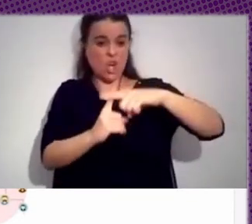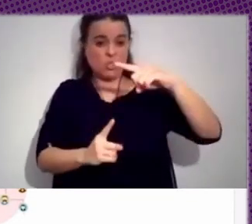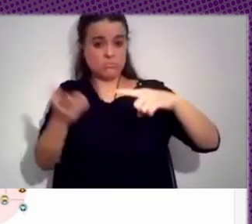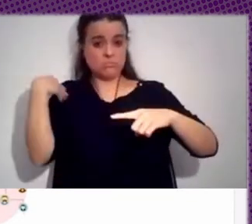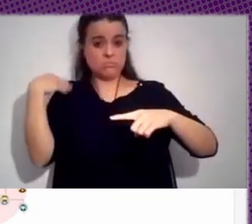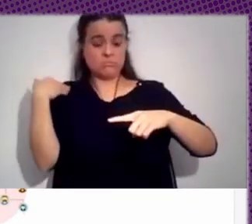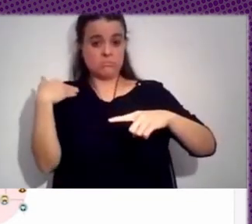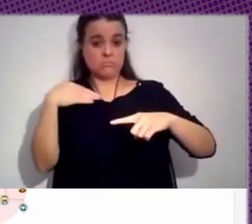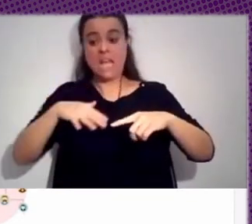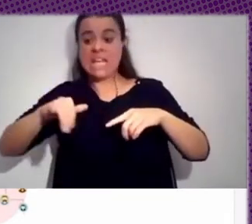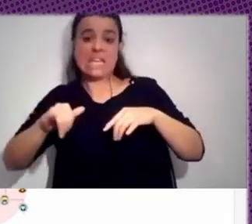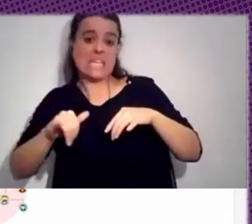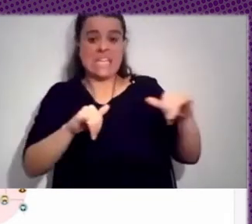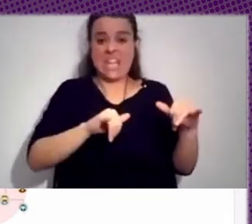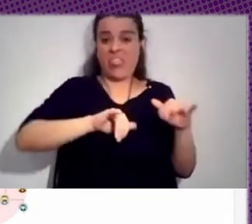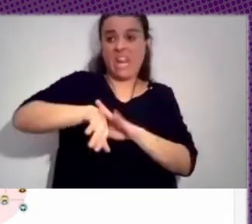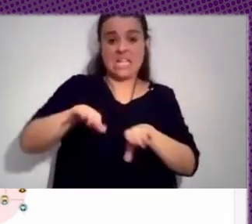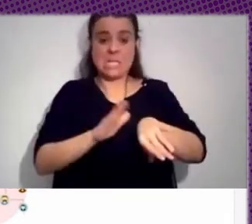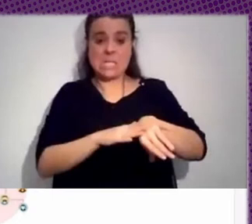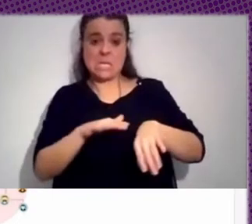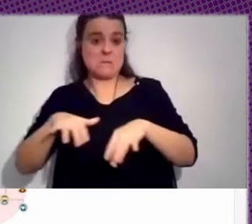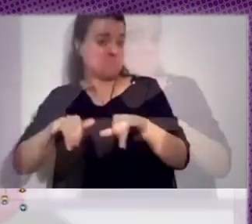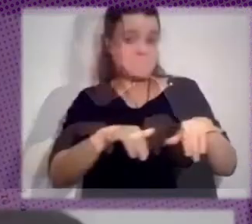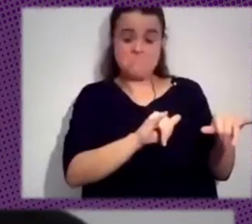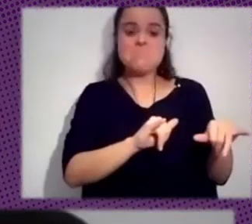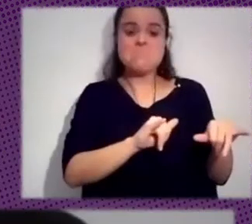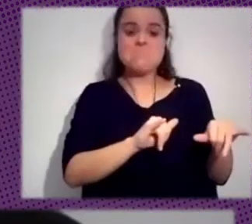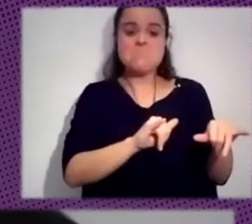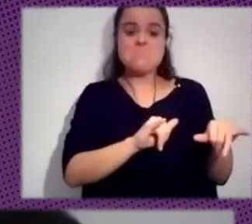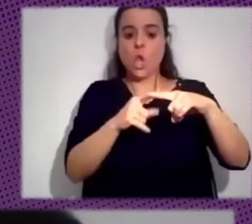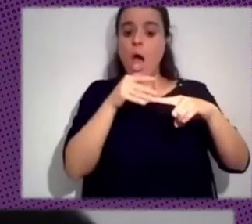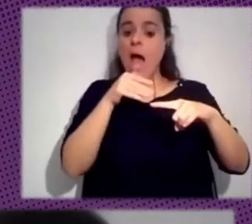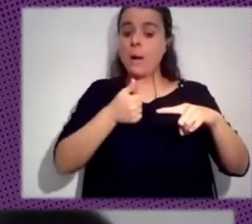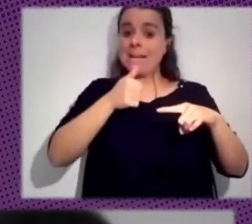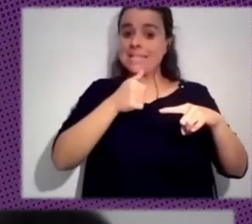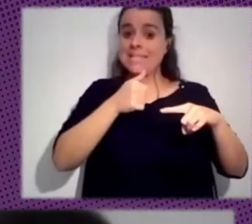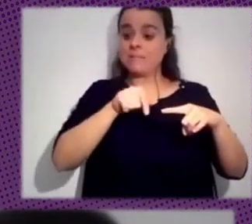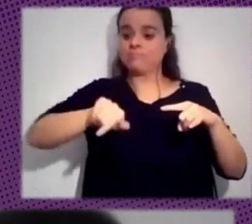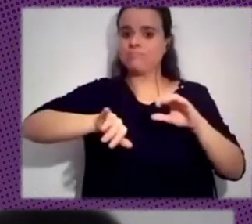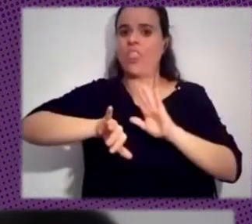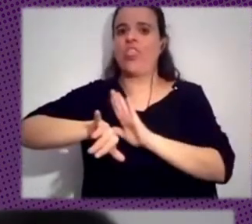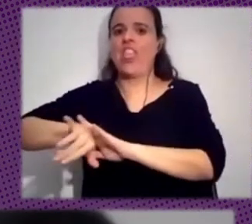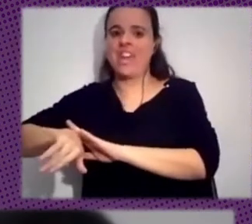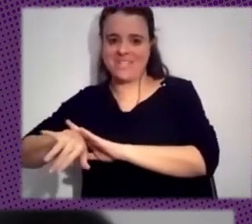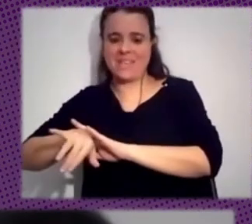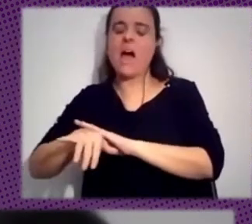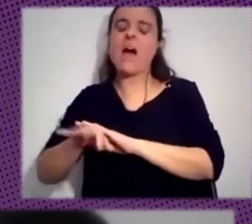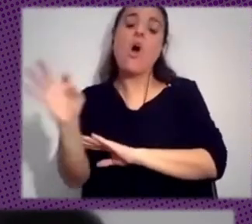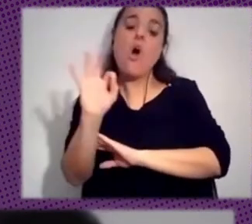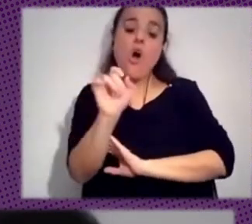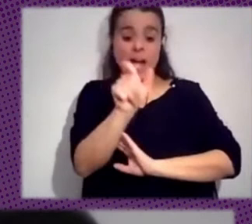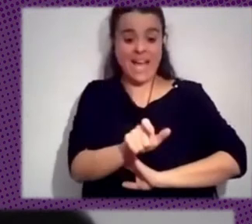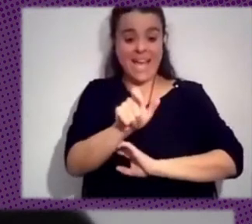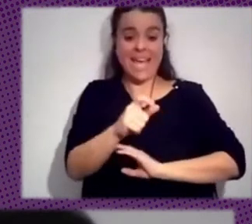lado ni con otro, y cada vez más se está llevando hacia su lado. Y al contrario, desde el otro lado, desde la gente que comparte unos valores más progresistas,